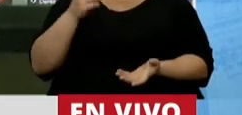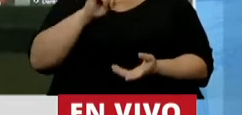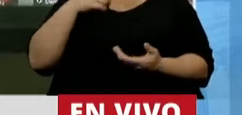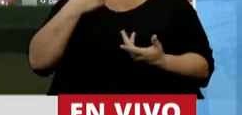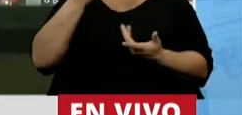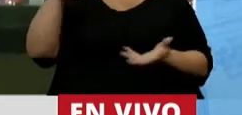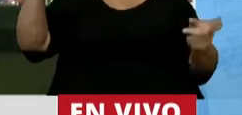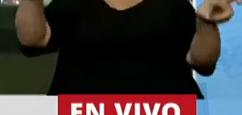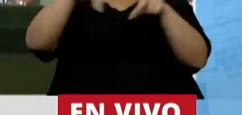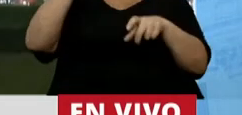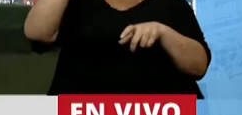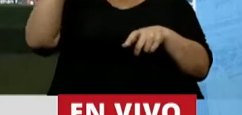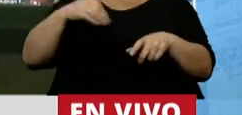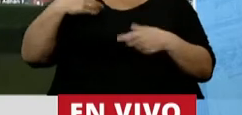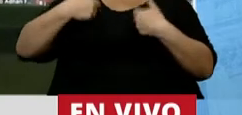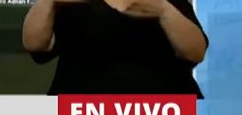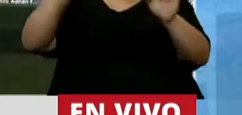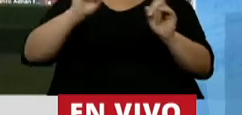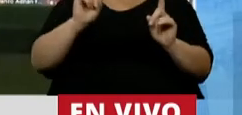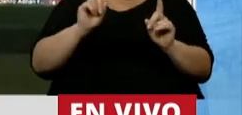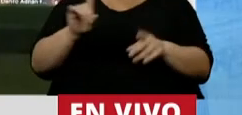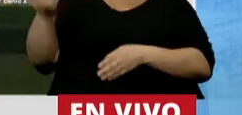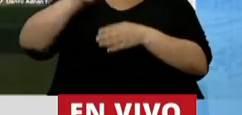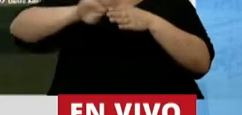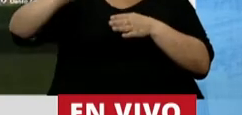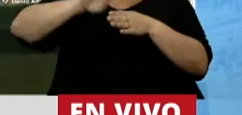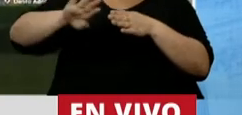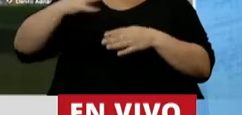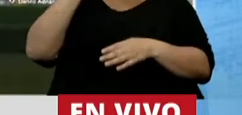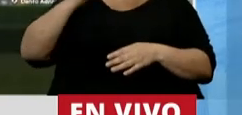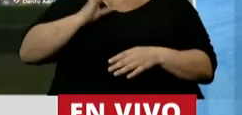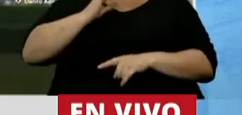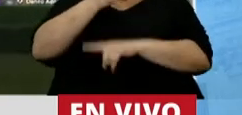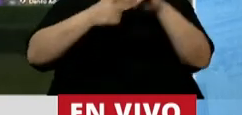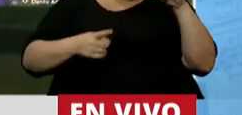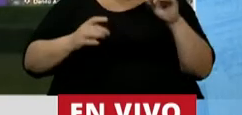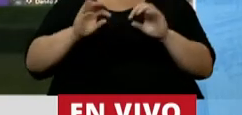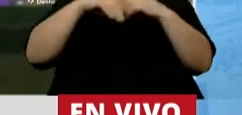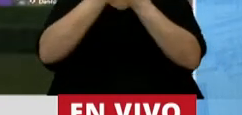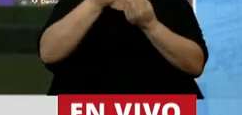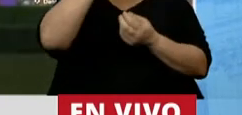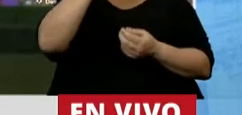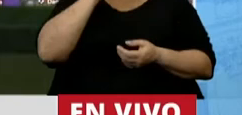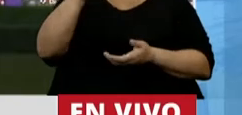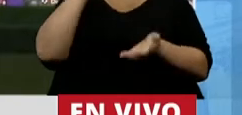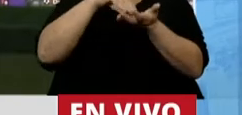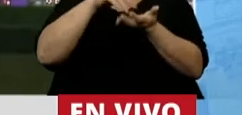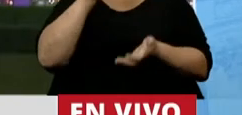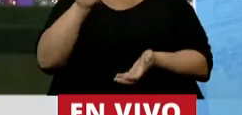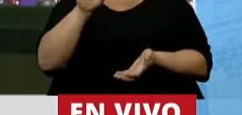entregó el patrimonio del país. Y el endeudamiento en 5 años y medio alcanzó los 20.000 millones de dólares.